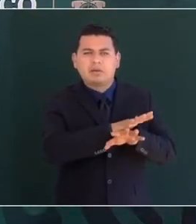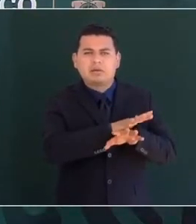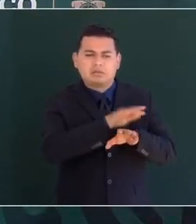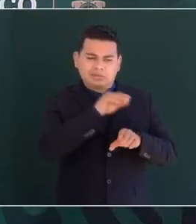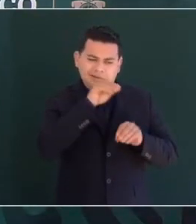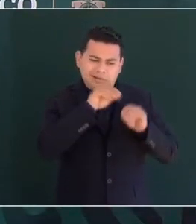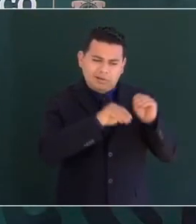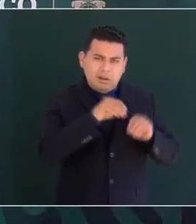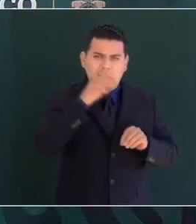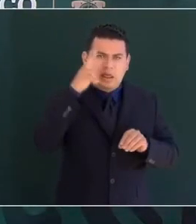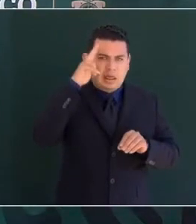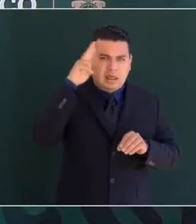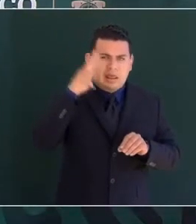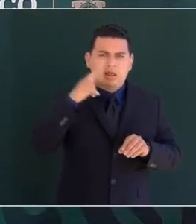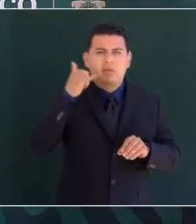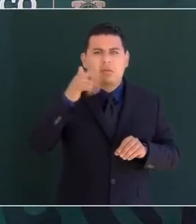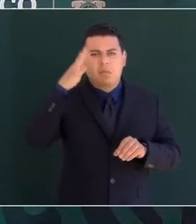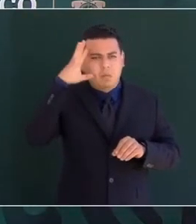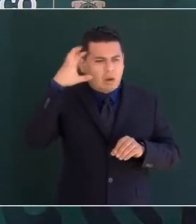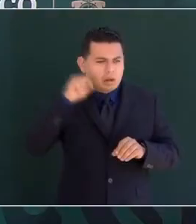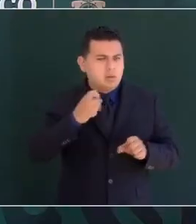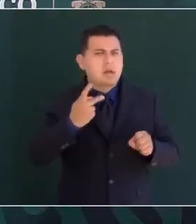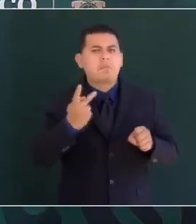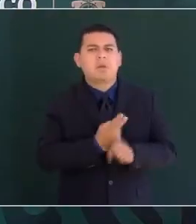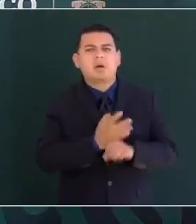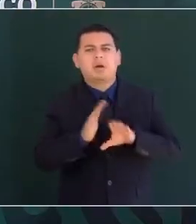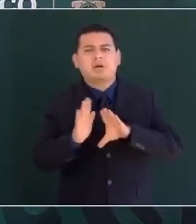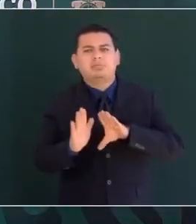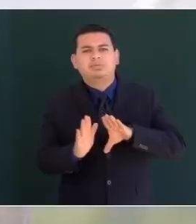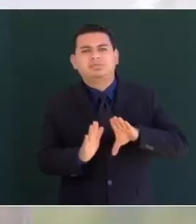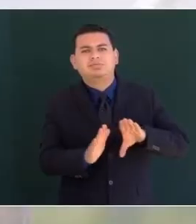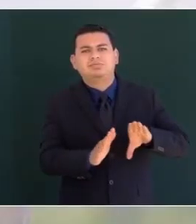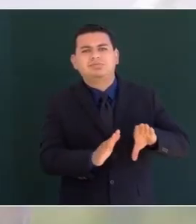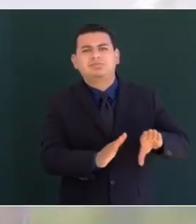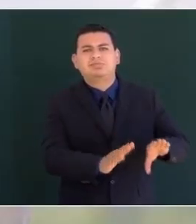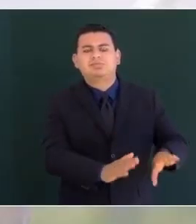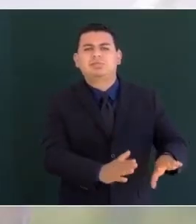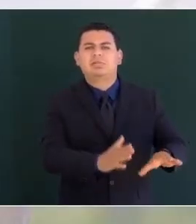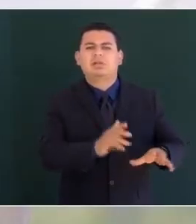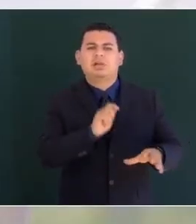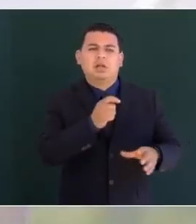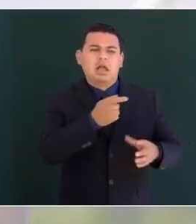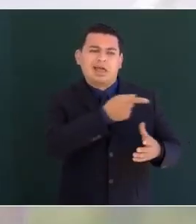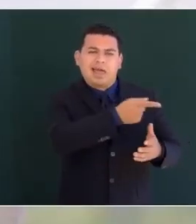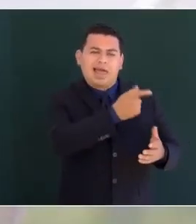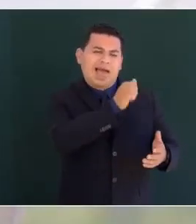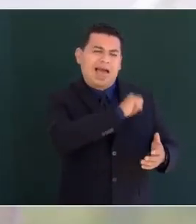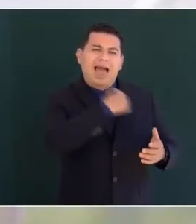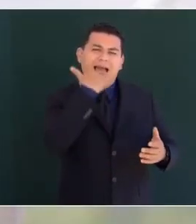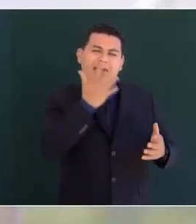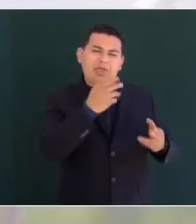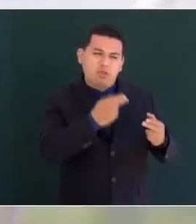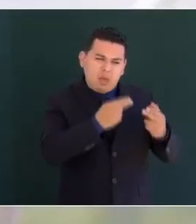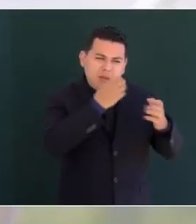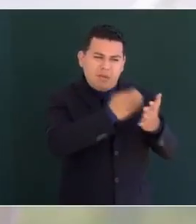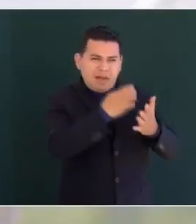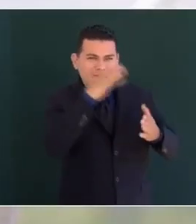Hidalgo y por Morelos la estructura económica y social del antiguo régimen